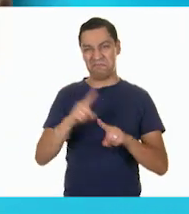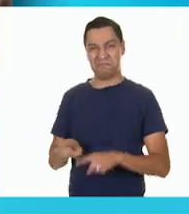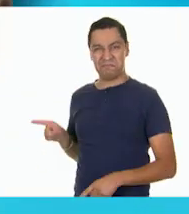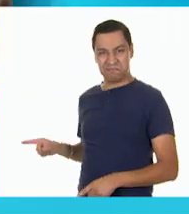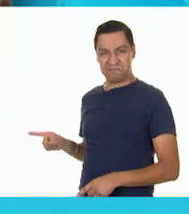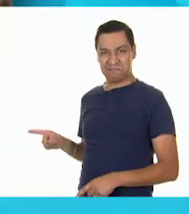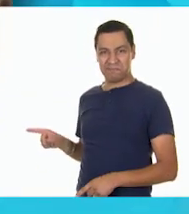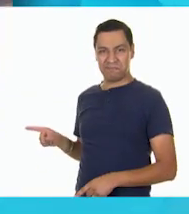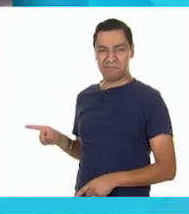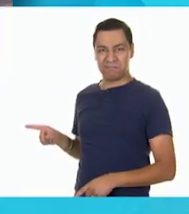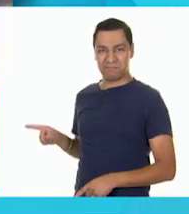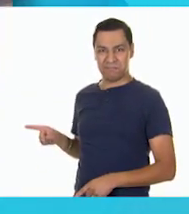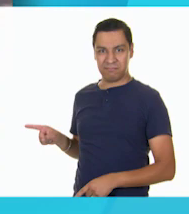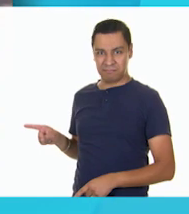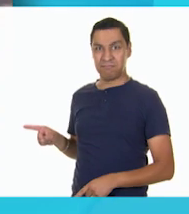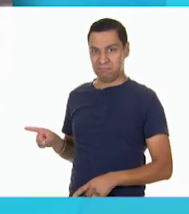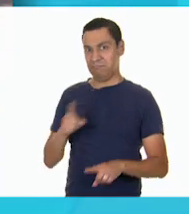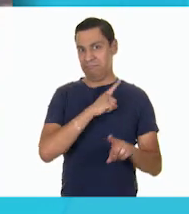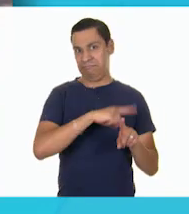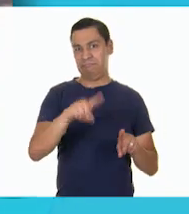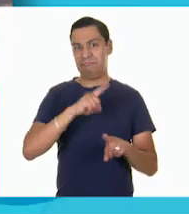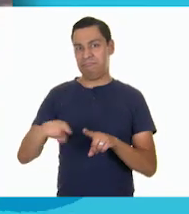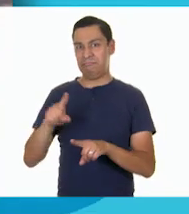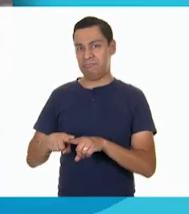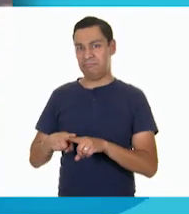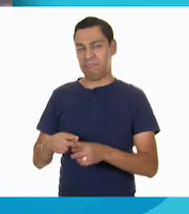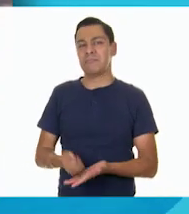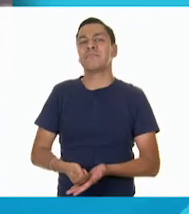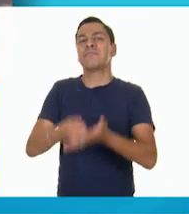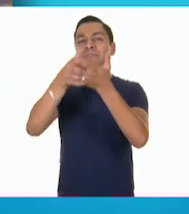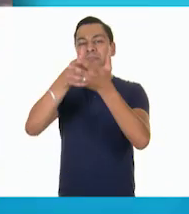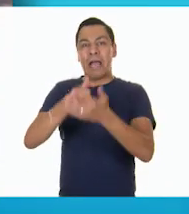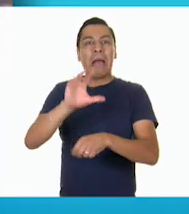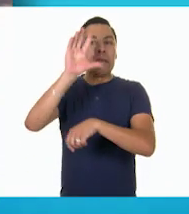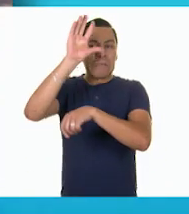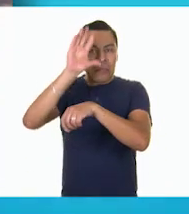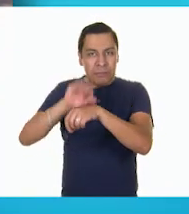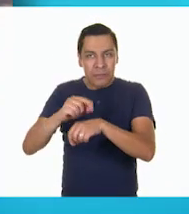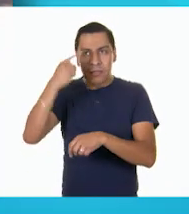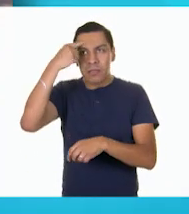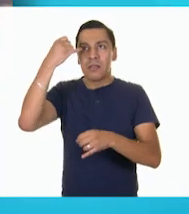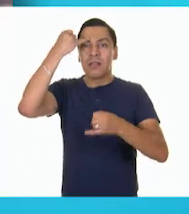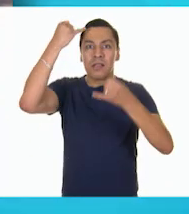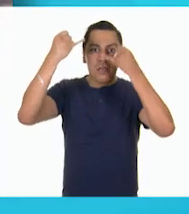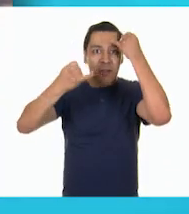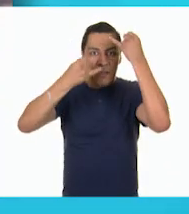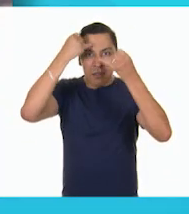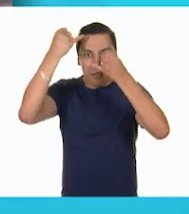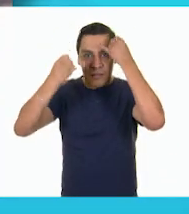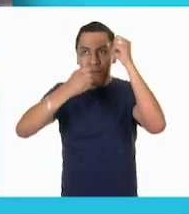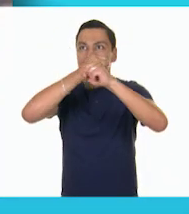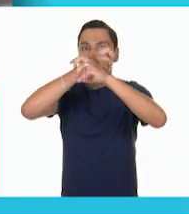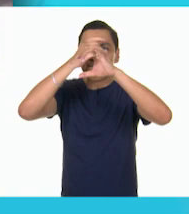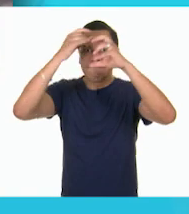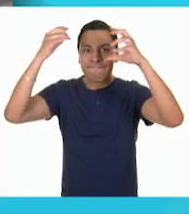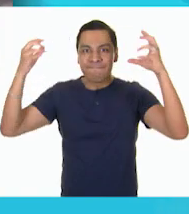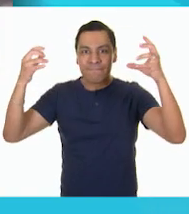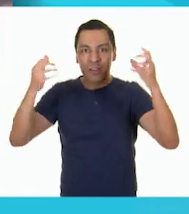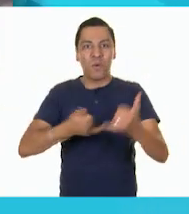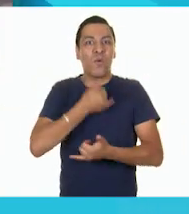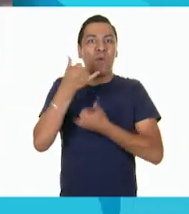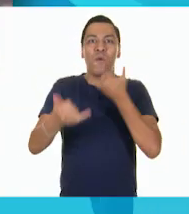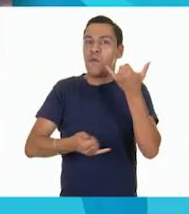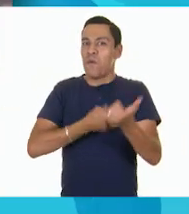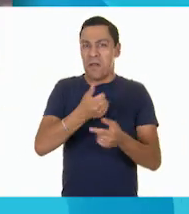estambres, con listones. Una de las ventajas también del juego es que permite desarrollar la creatividad. Entonces, tú puedes jugar de la